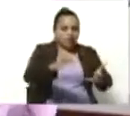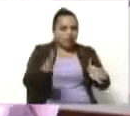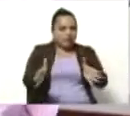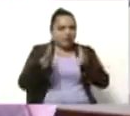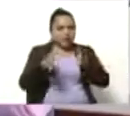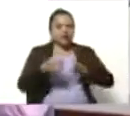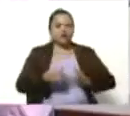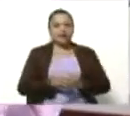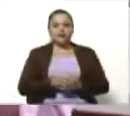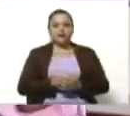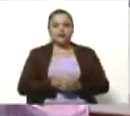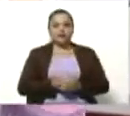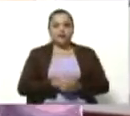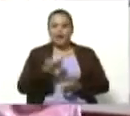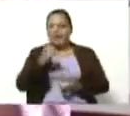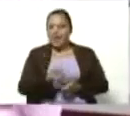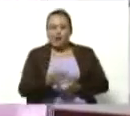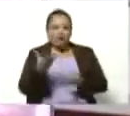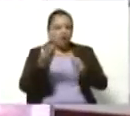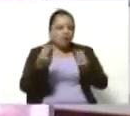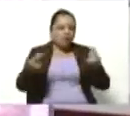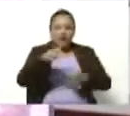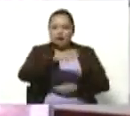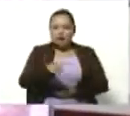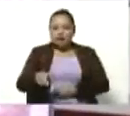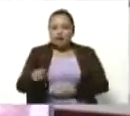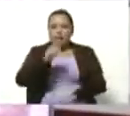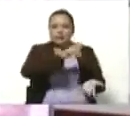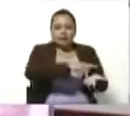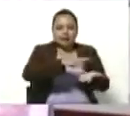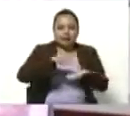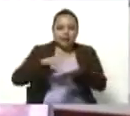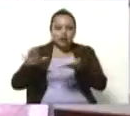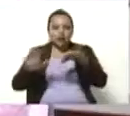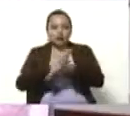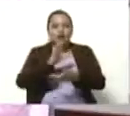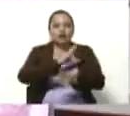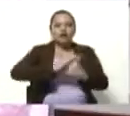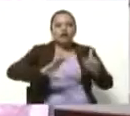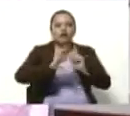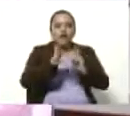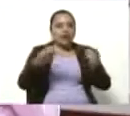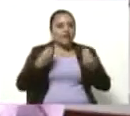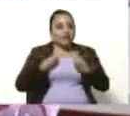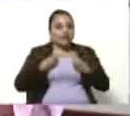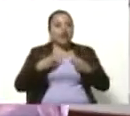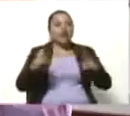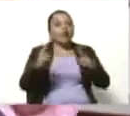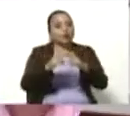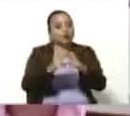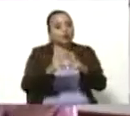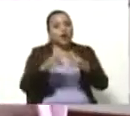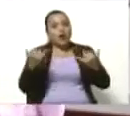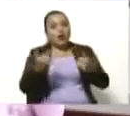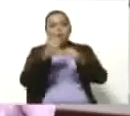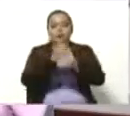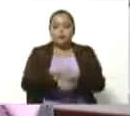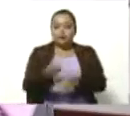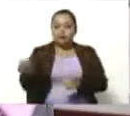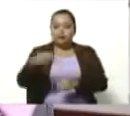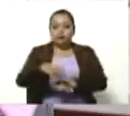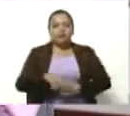Y bueno, ahí tuvimos a grandes personajes de nuestra vida cultural reconocidos. Esperamos que así sea.